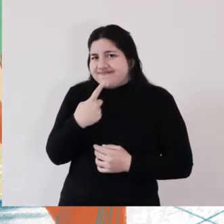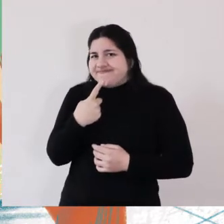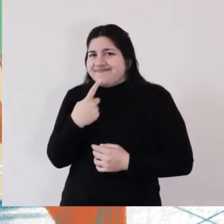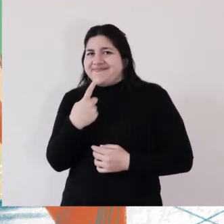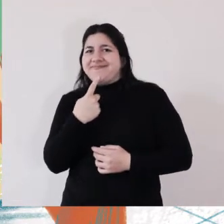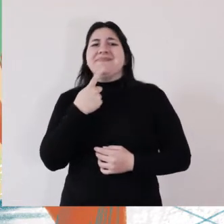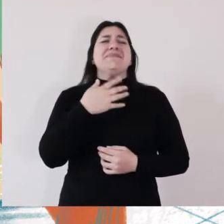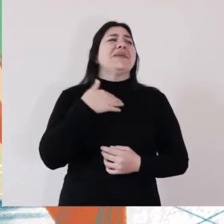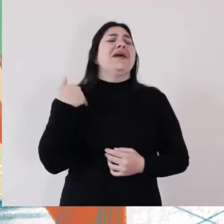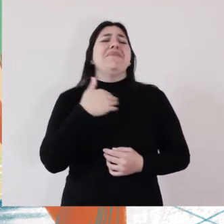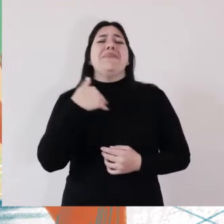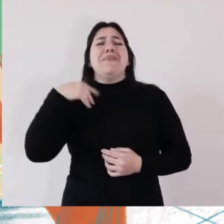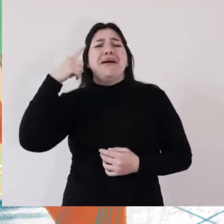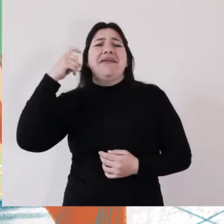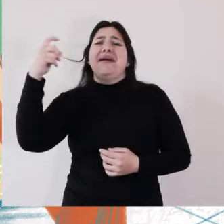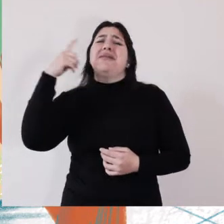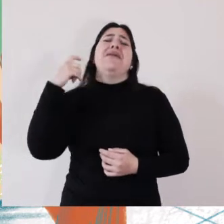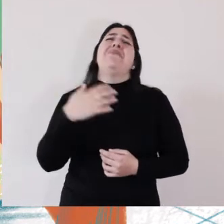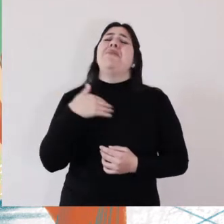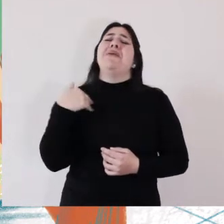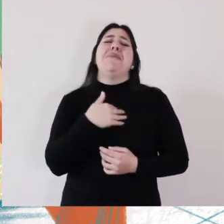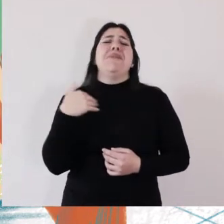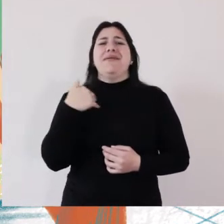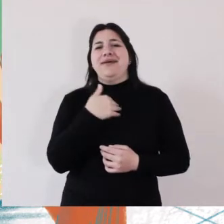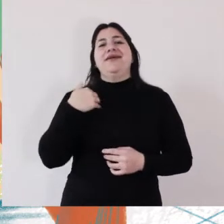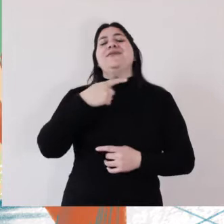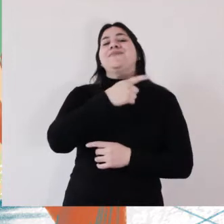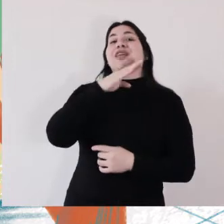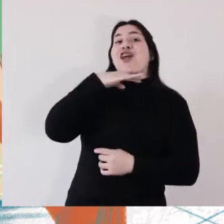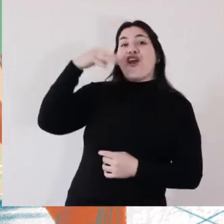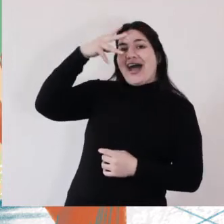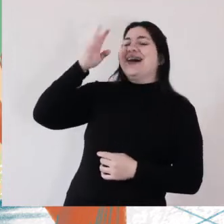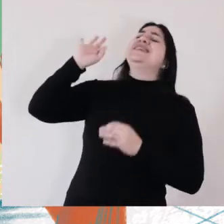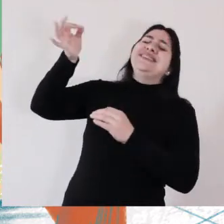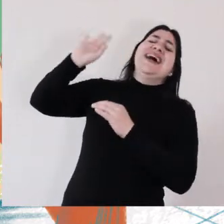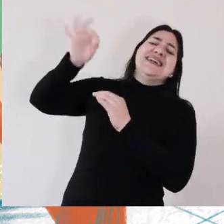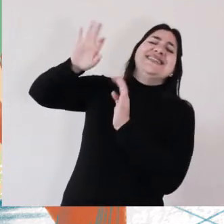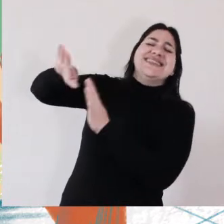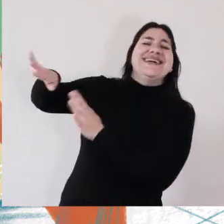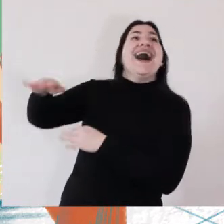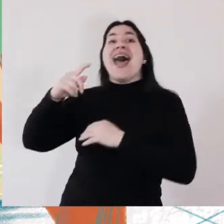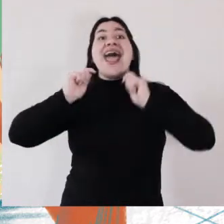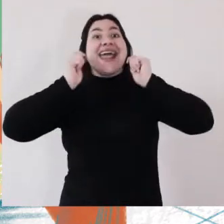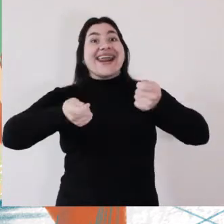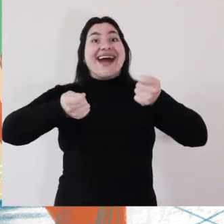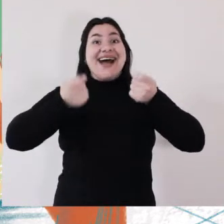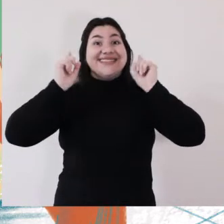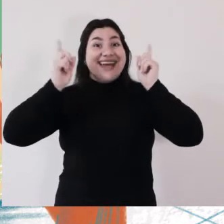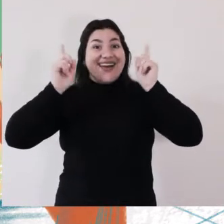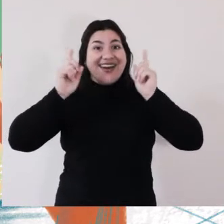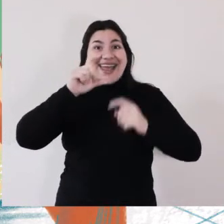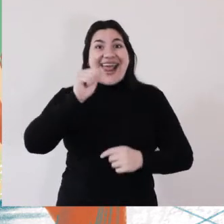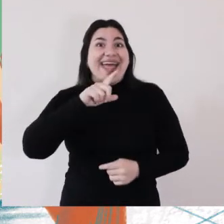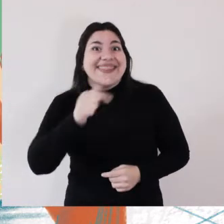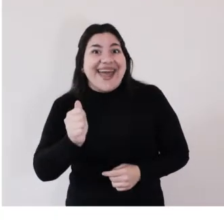Creo que voy a extrañar a mi mamá. Dice. ¡Ya sé! Exclama Joaquín. Busquemos un regalo para la